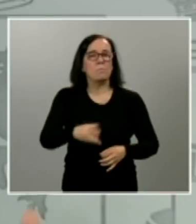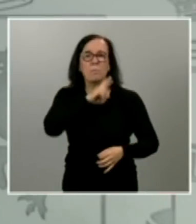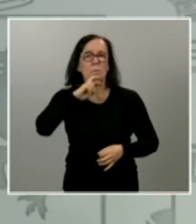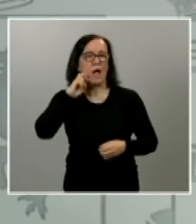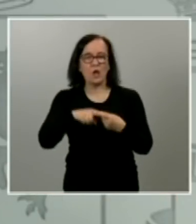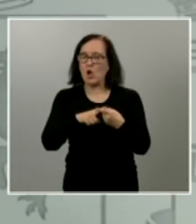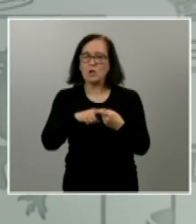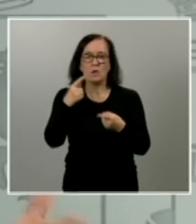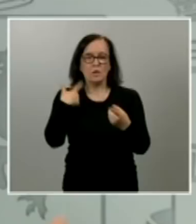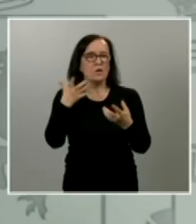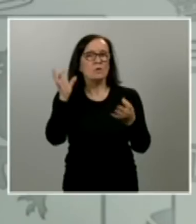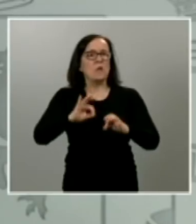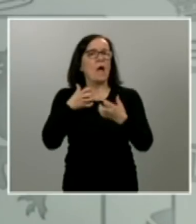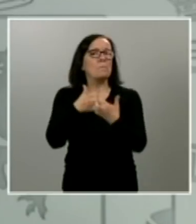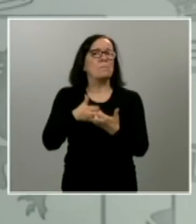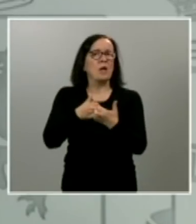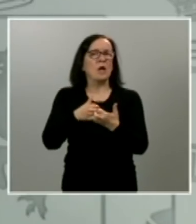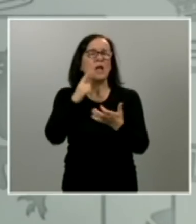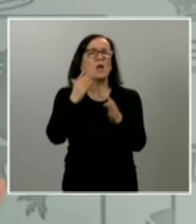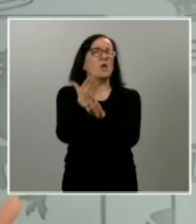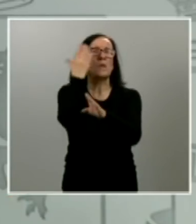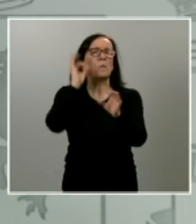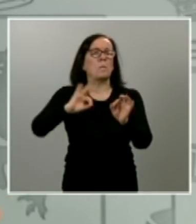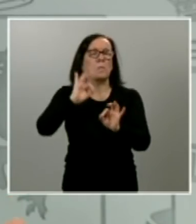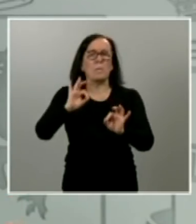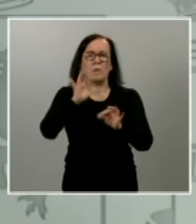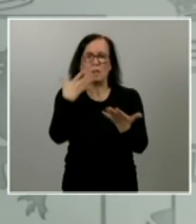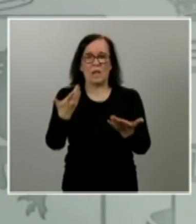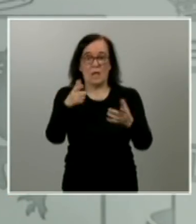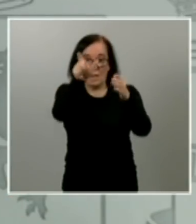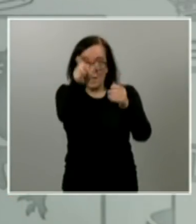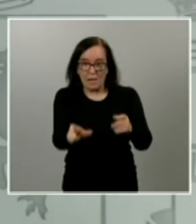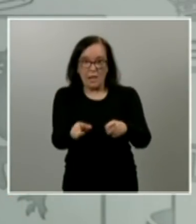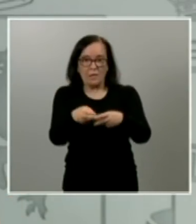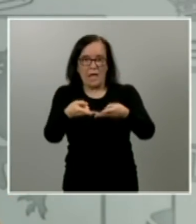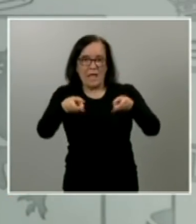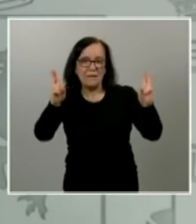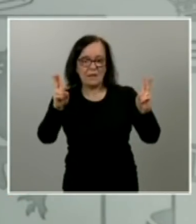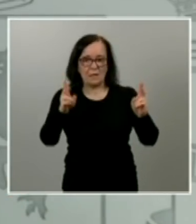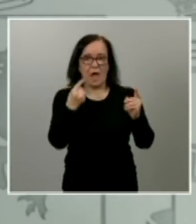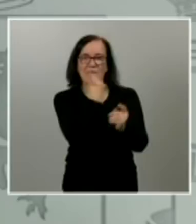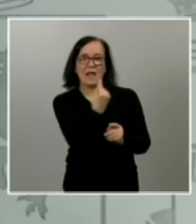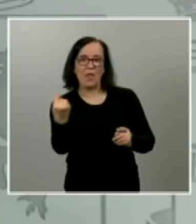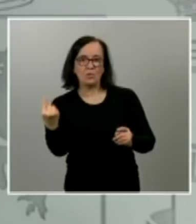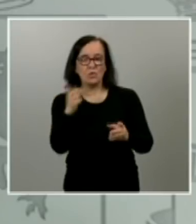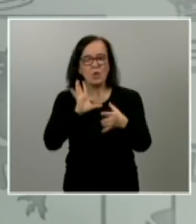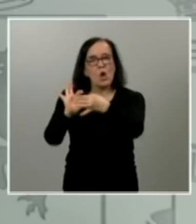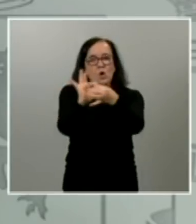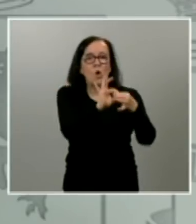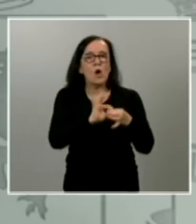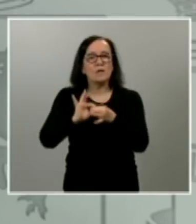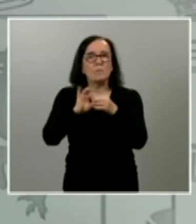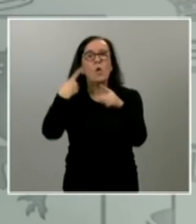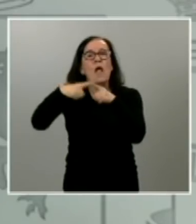peleado ni antagónico al individuo a la libertad individual sino la cohesión como un complemento necesario